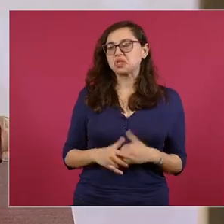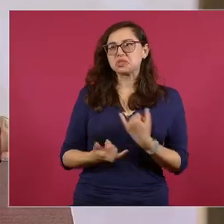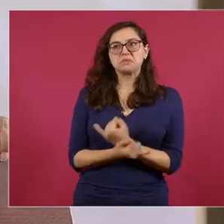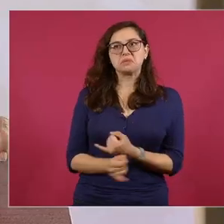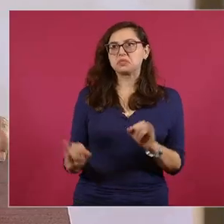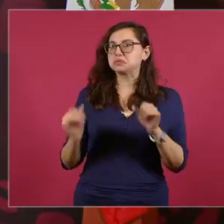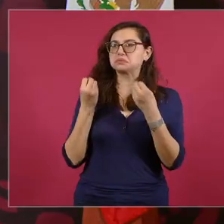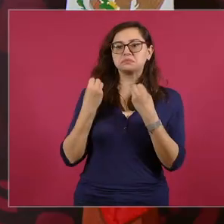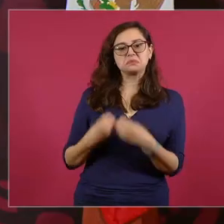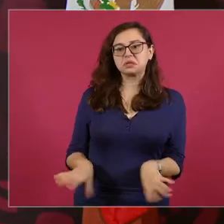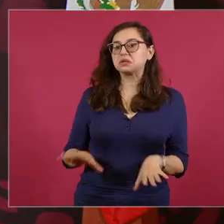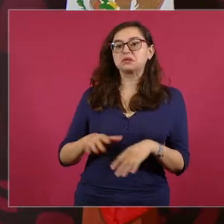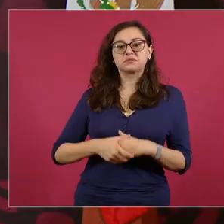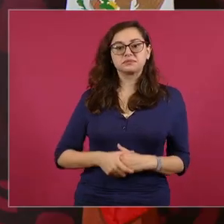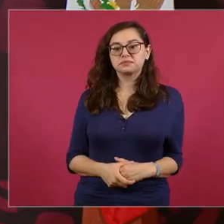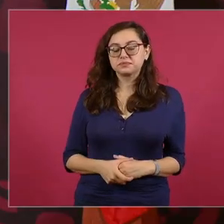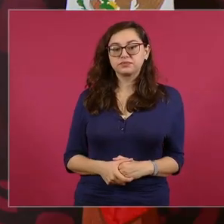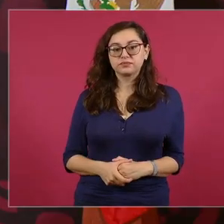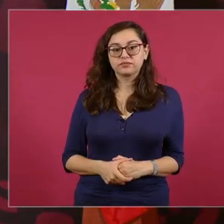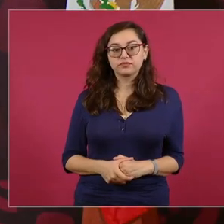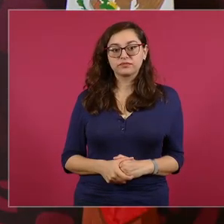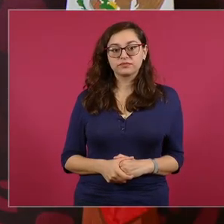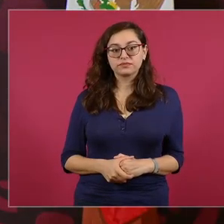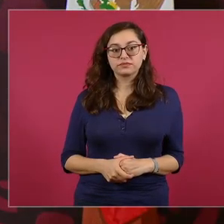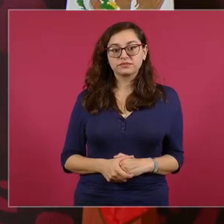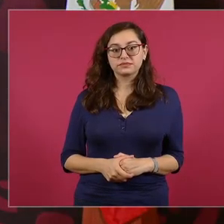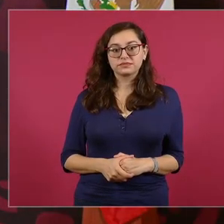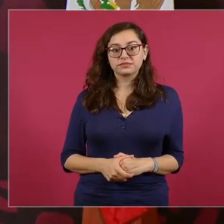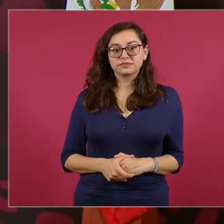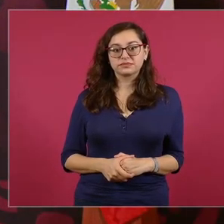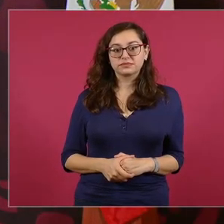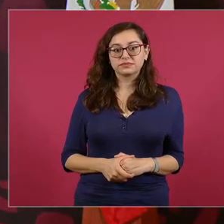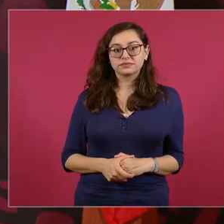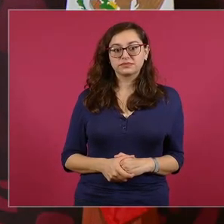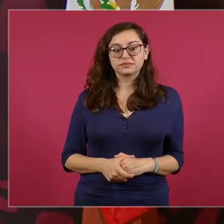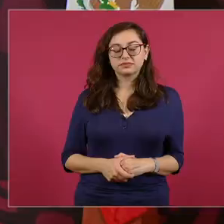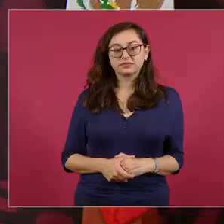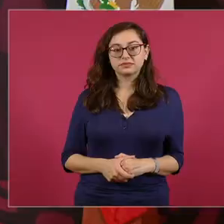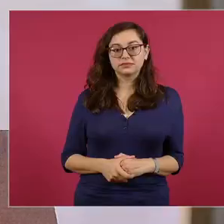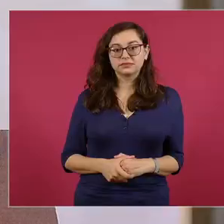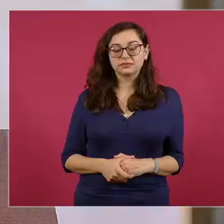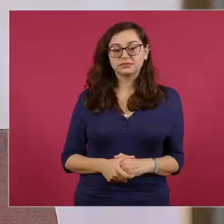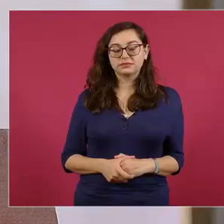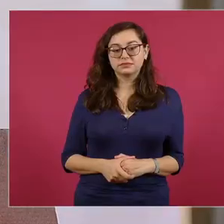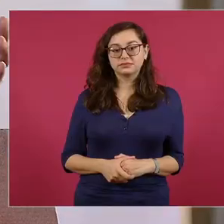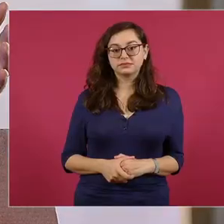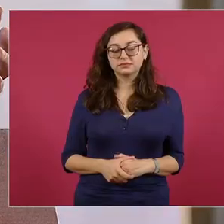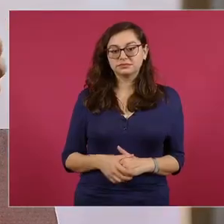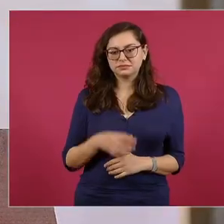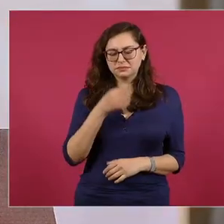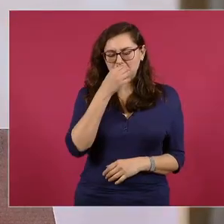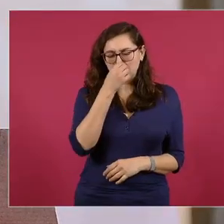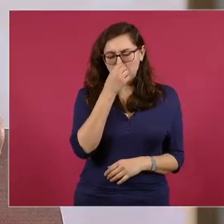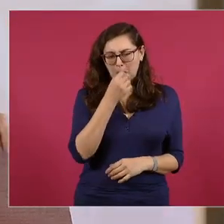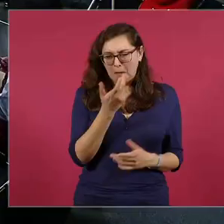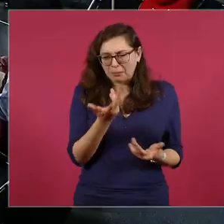monarquía o sea